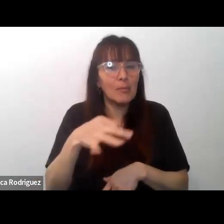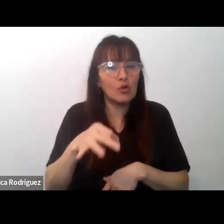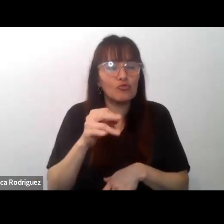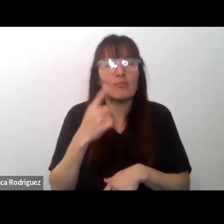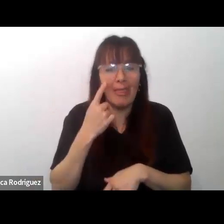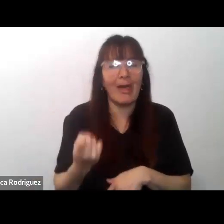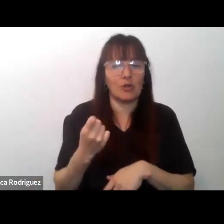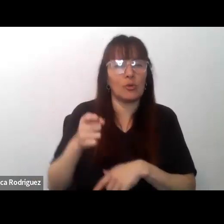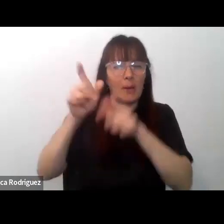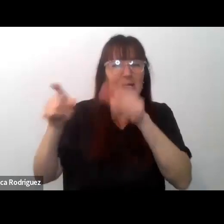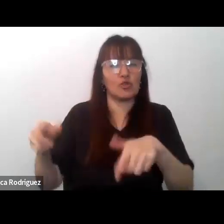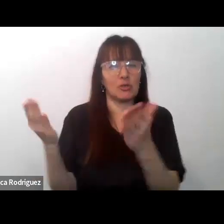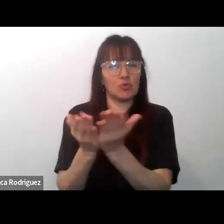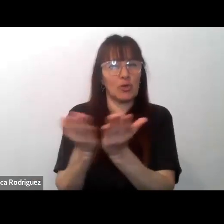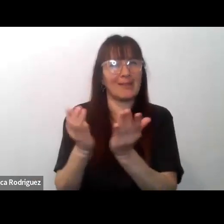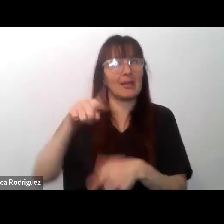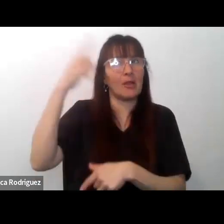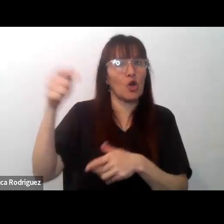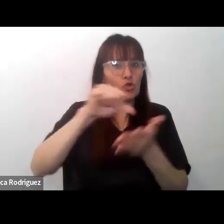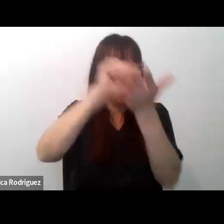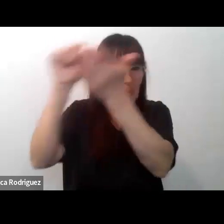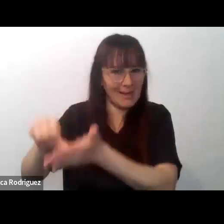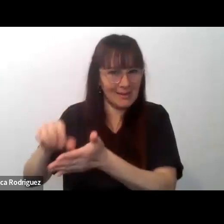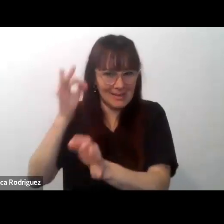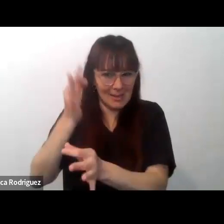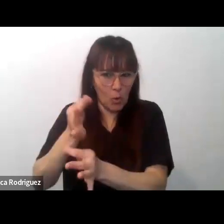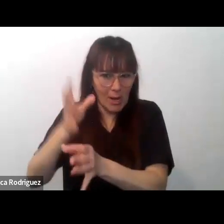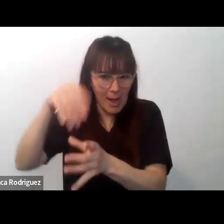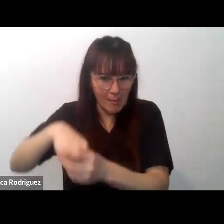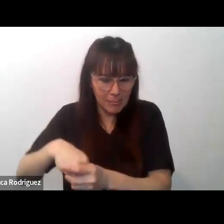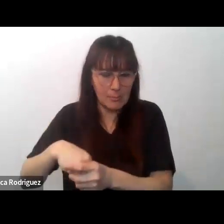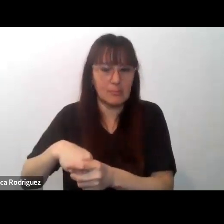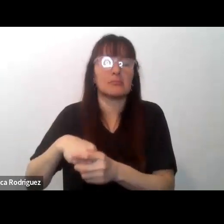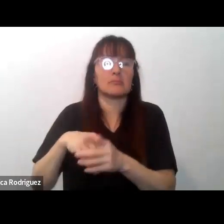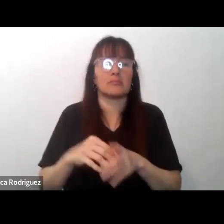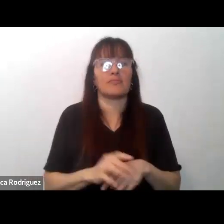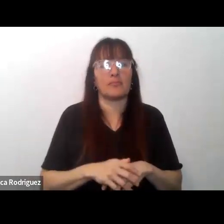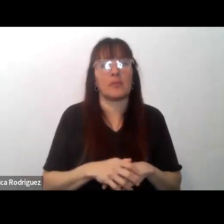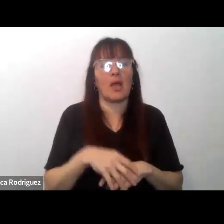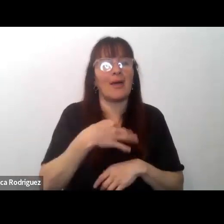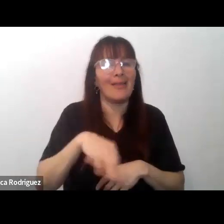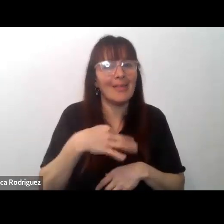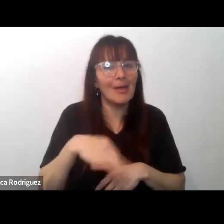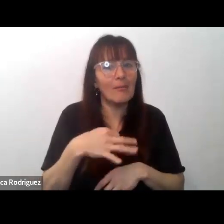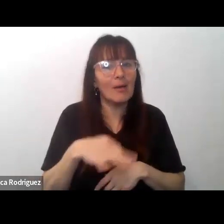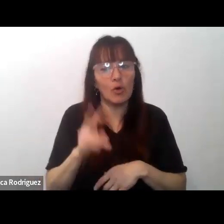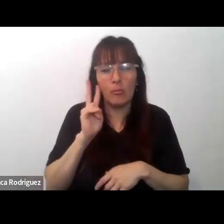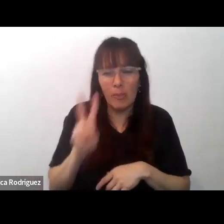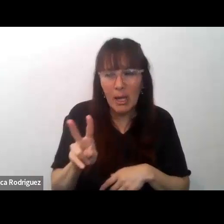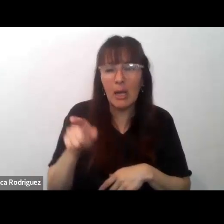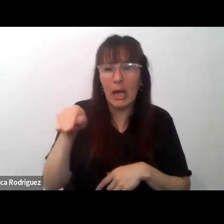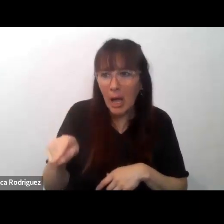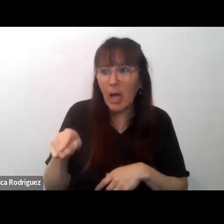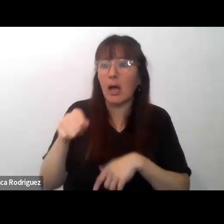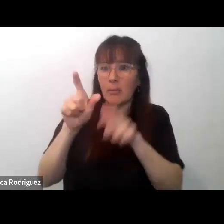de origen extranjero en el medio escolar al contrario hay que tomar su presencia como